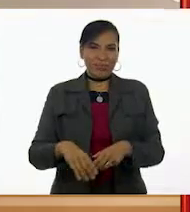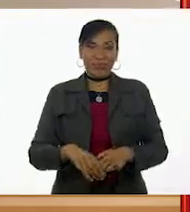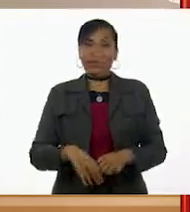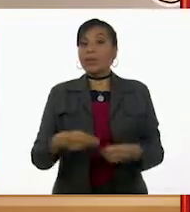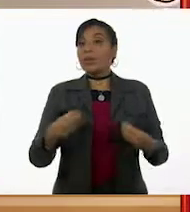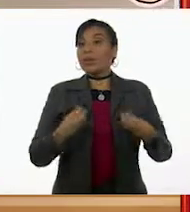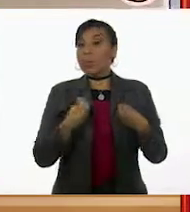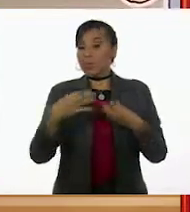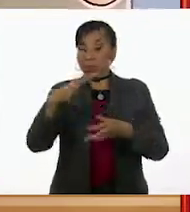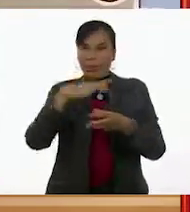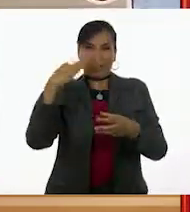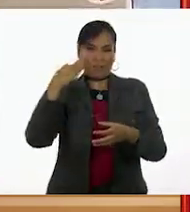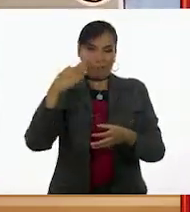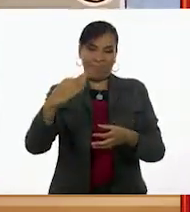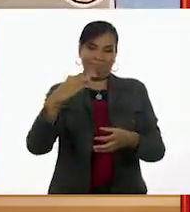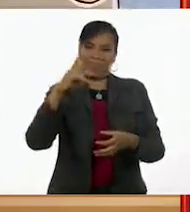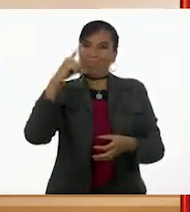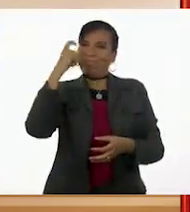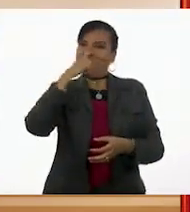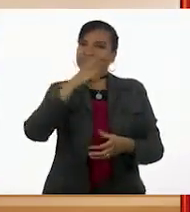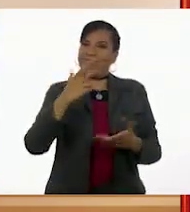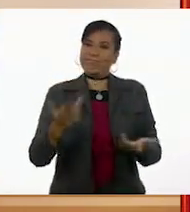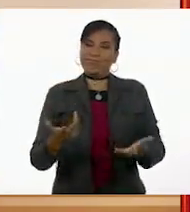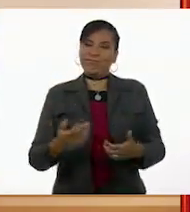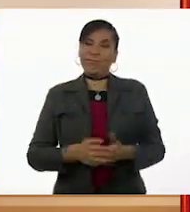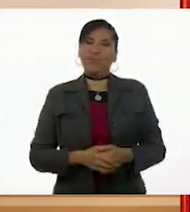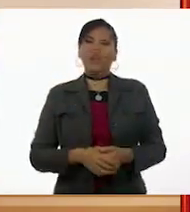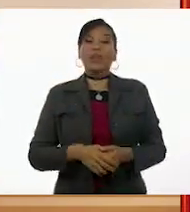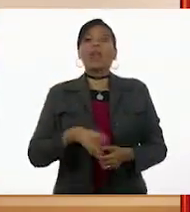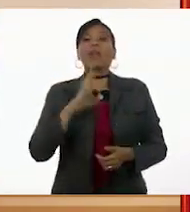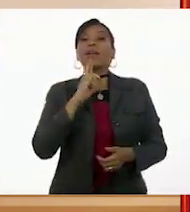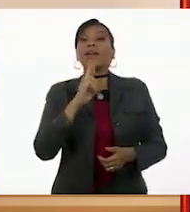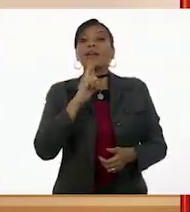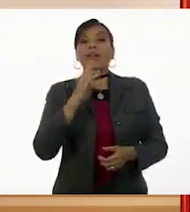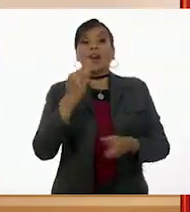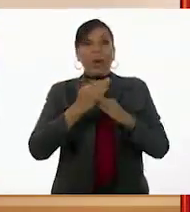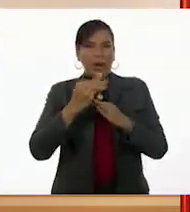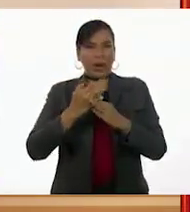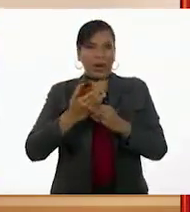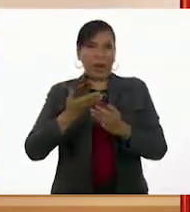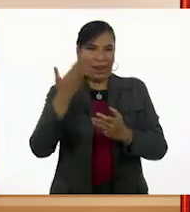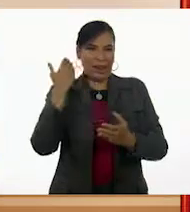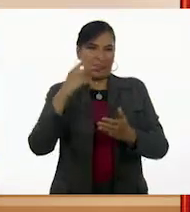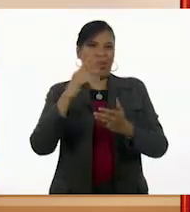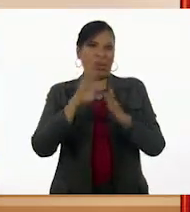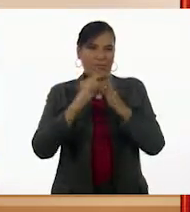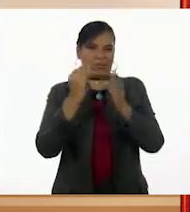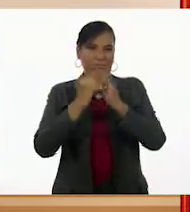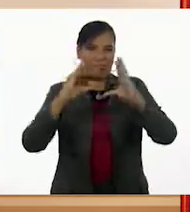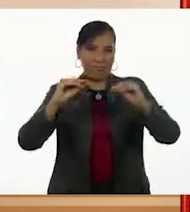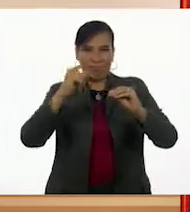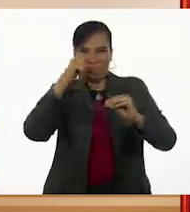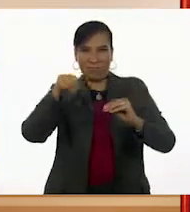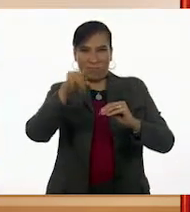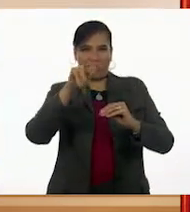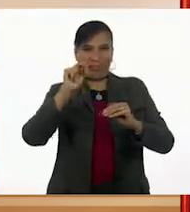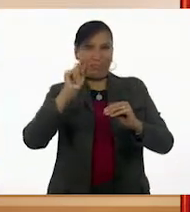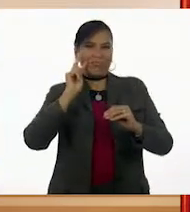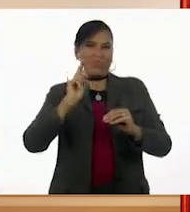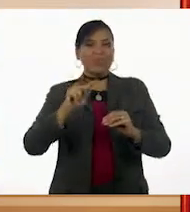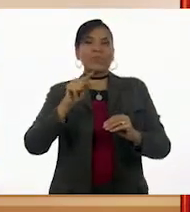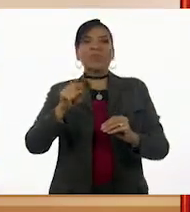Vivimos en una época complicada. En la respuesta que te dimos en el programa de televisión, te